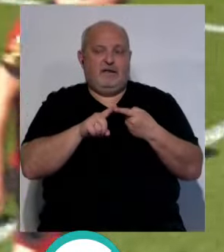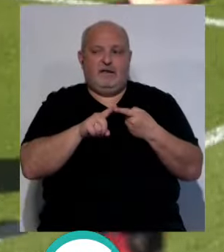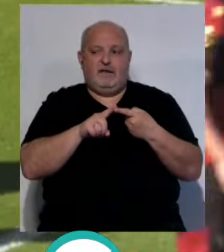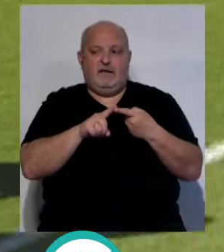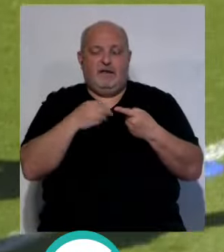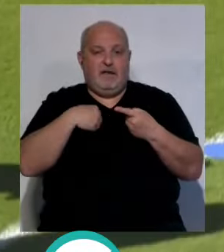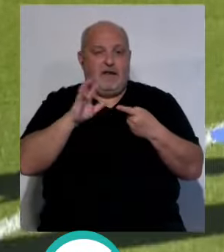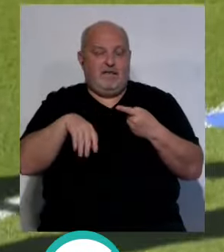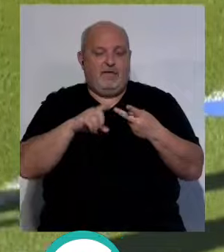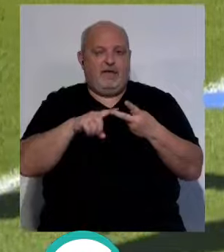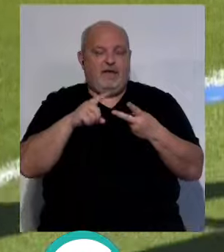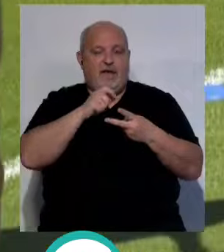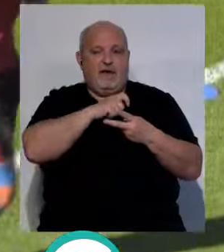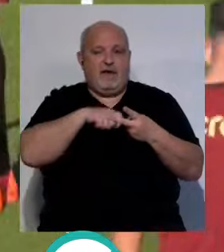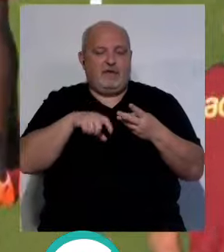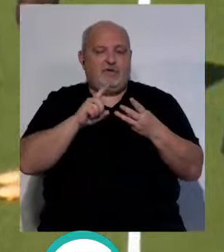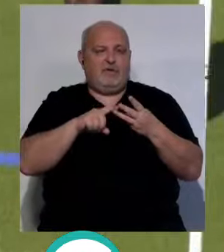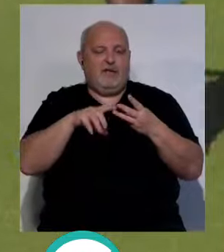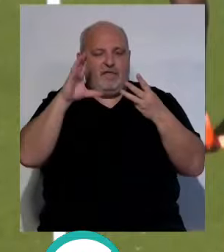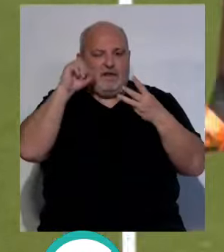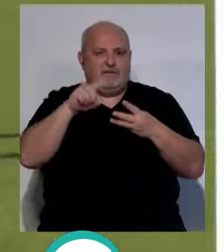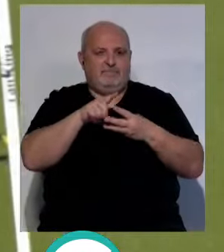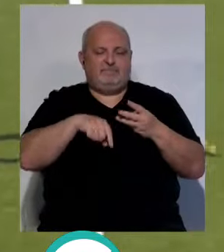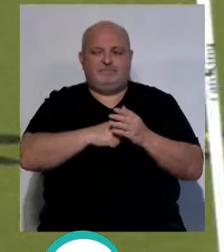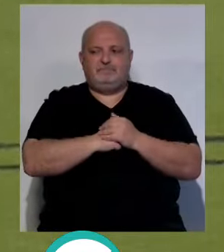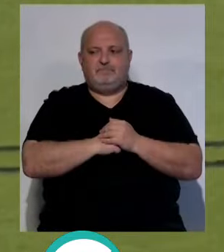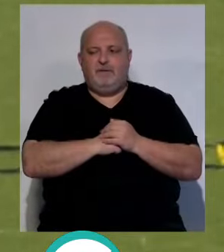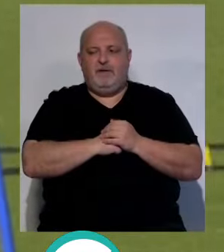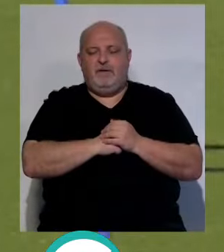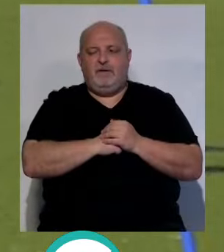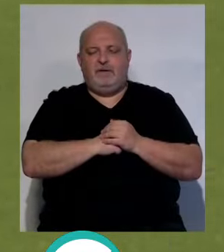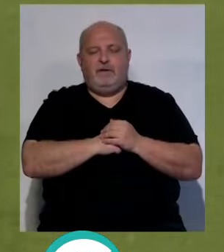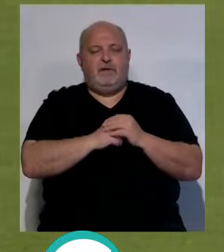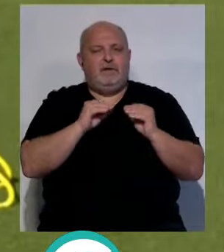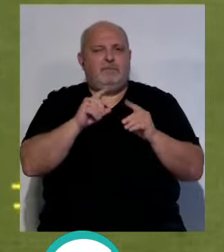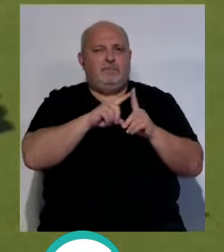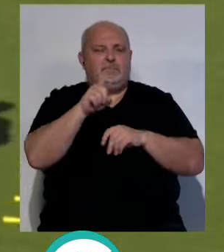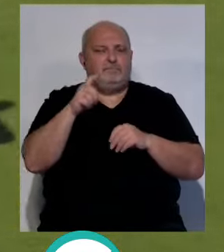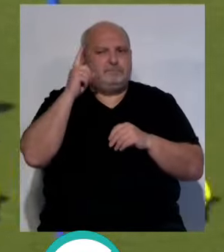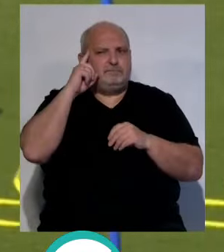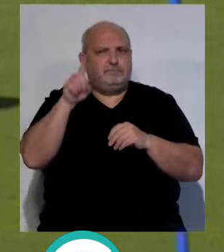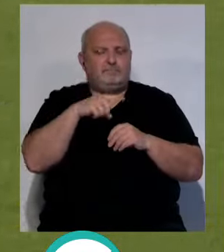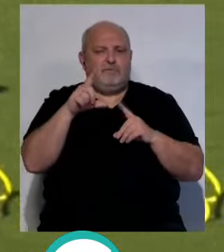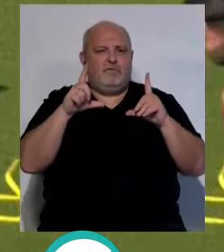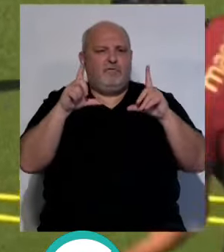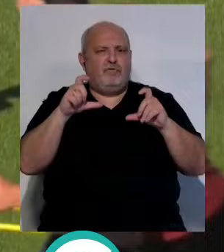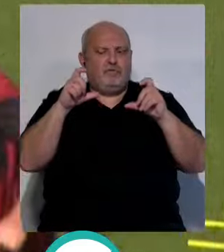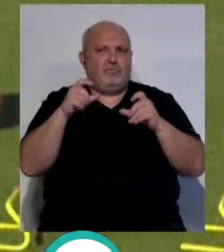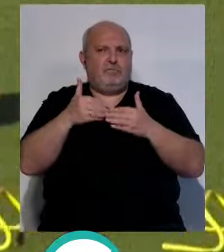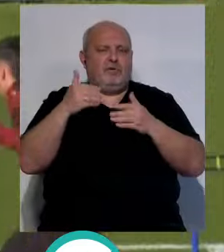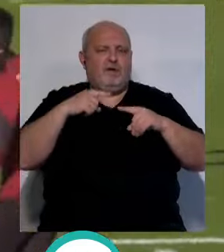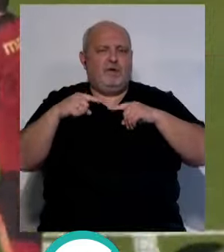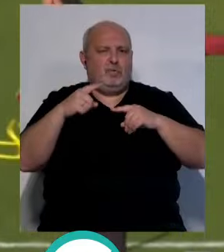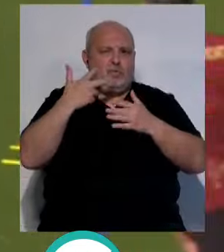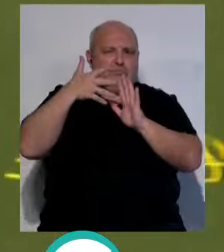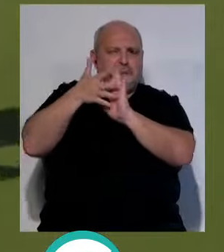propio Cádiz, el Rayo Vallecano y el Celta de Vigo. Profesor, una cosa, no sé si ha hecho alguna fotografía desde que Pelegrino